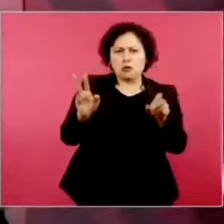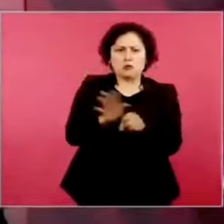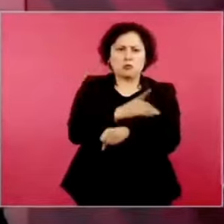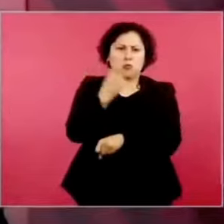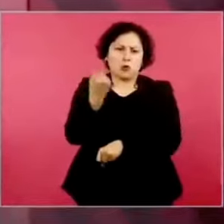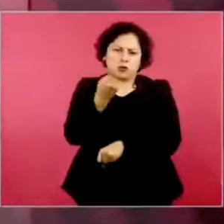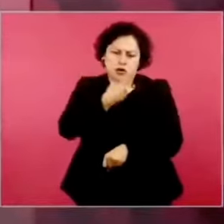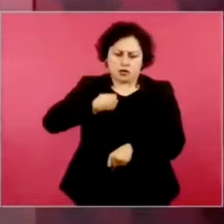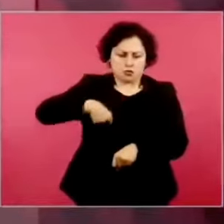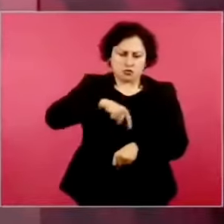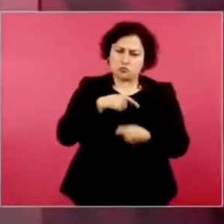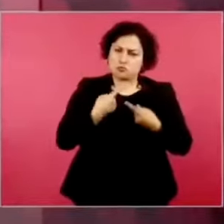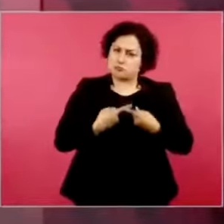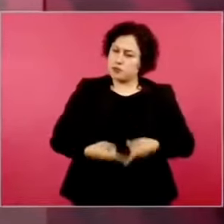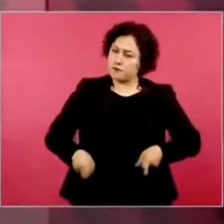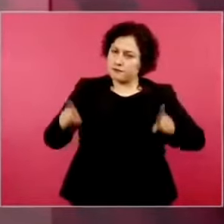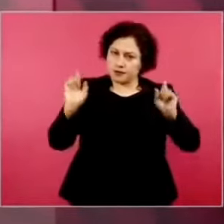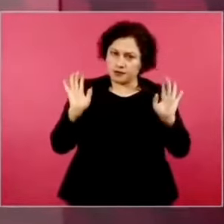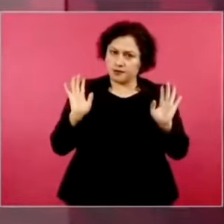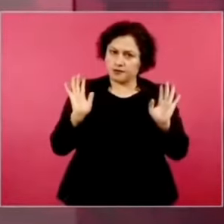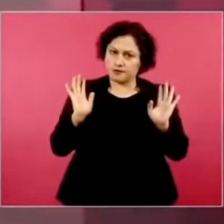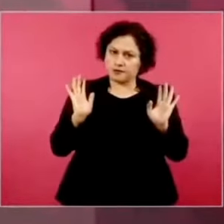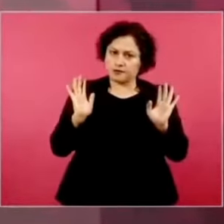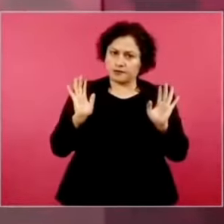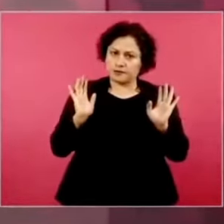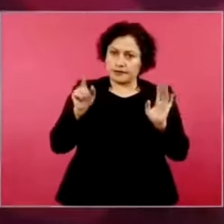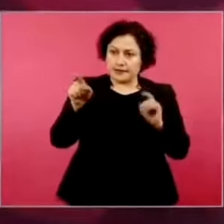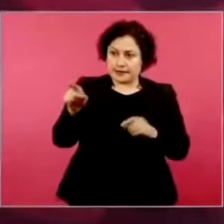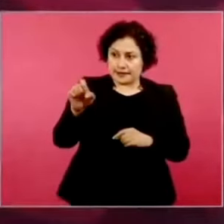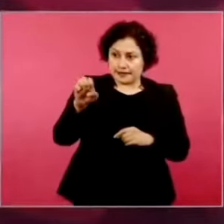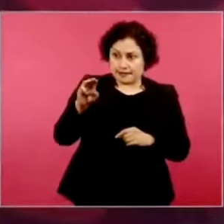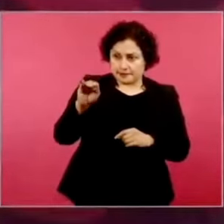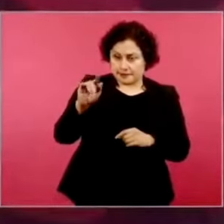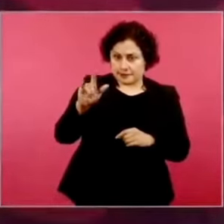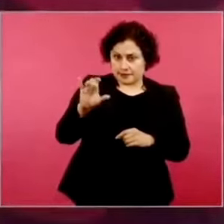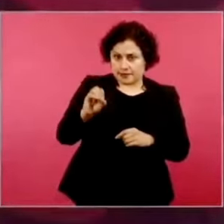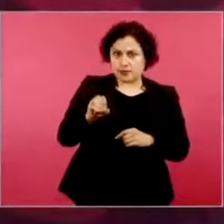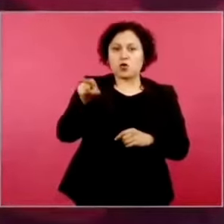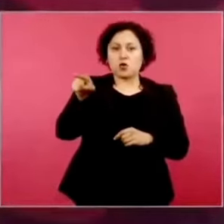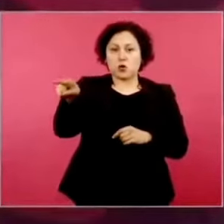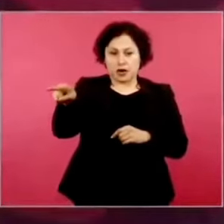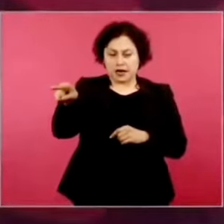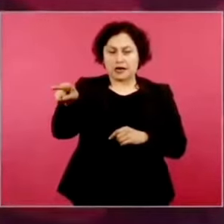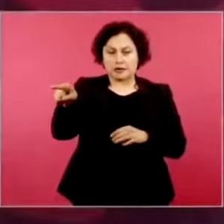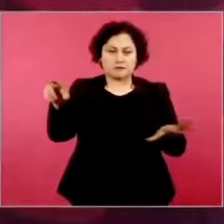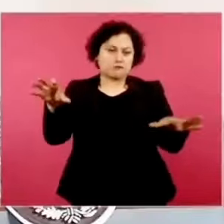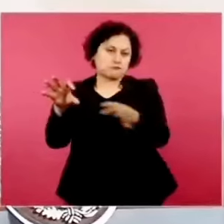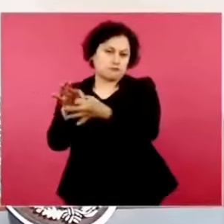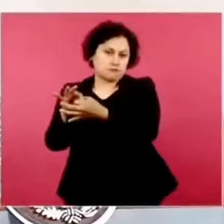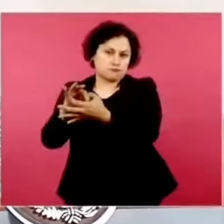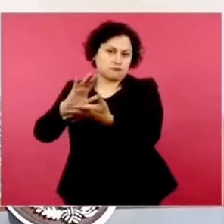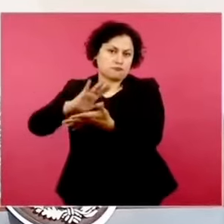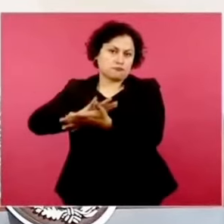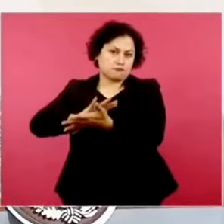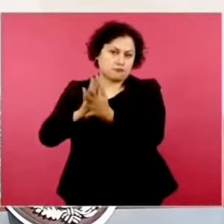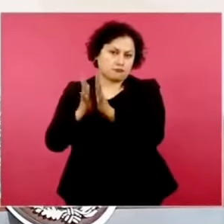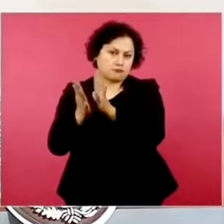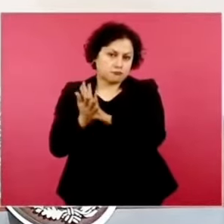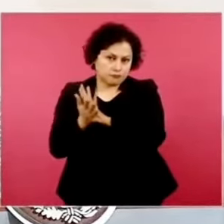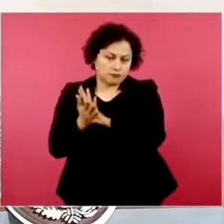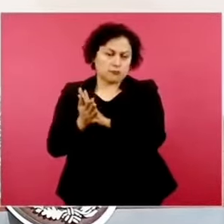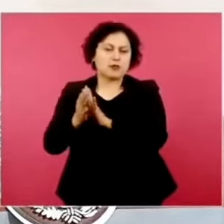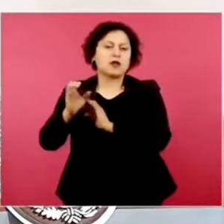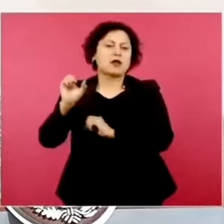Él está defendiendo y está vinculado con Calderón,